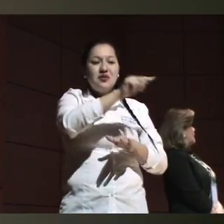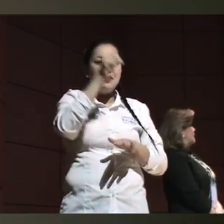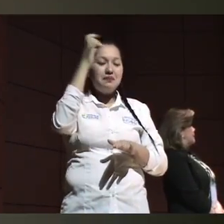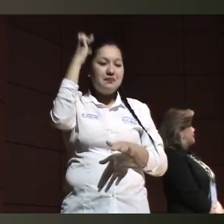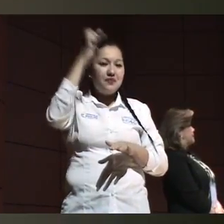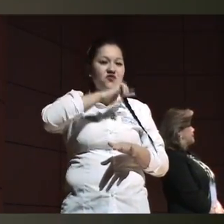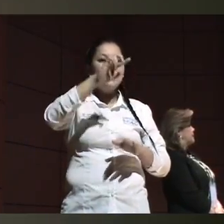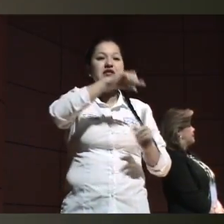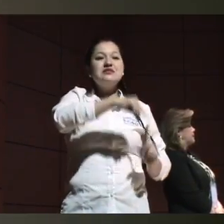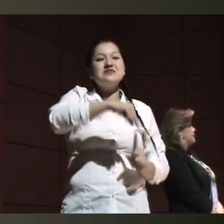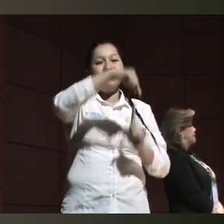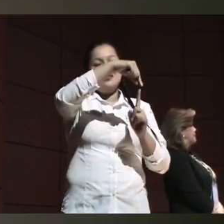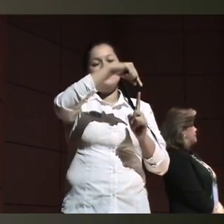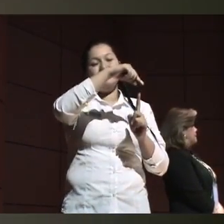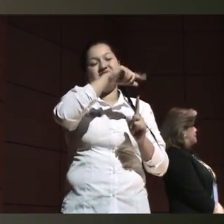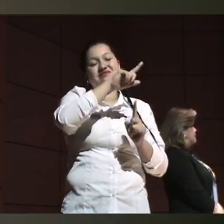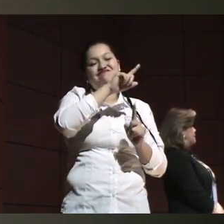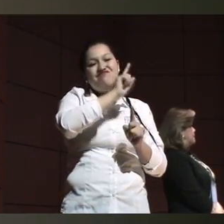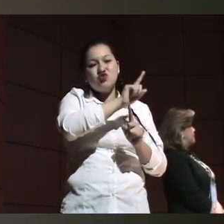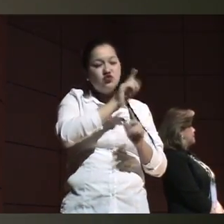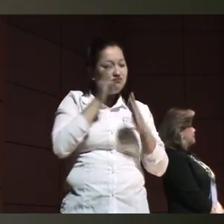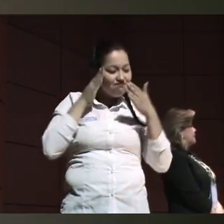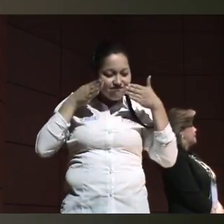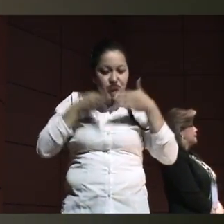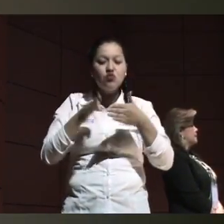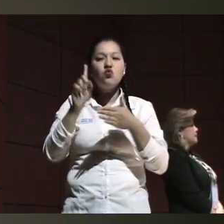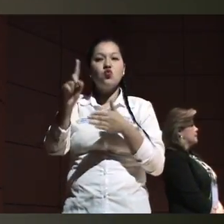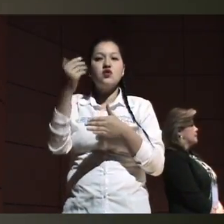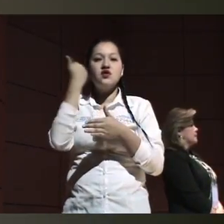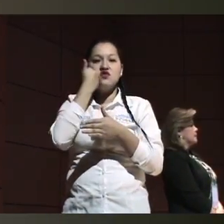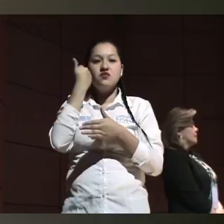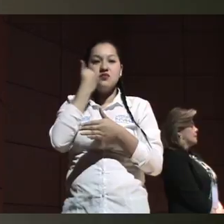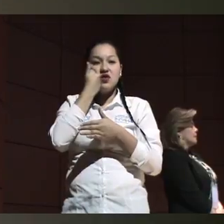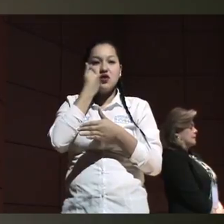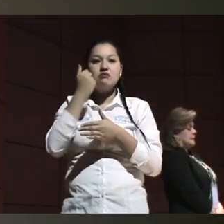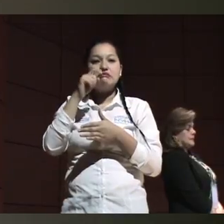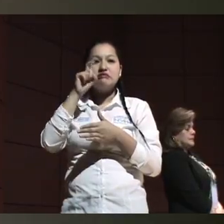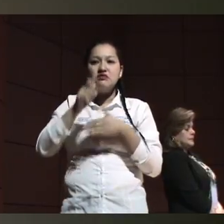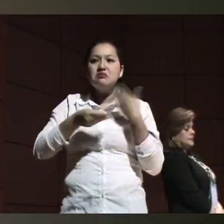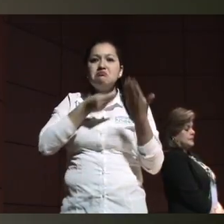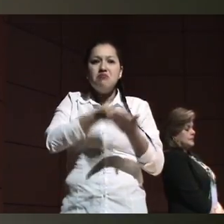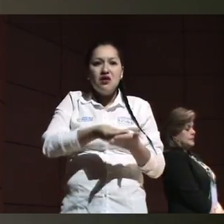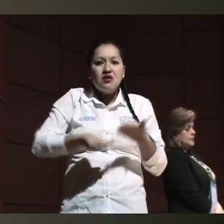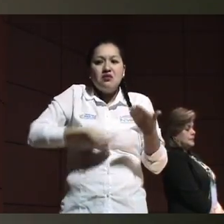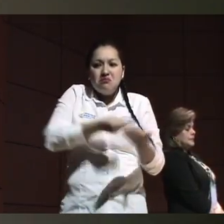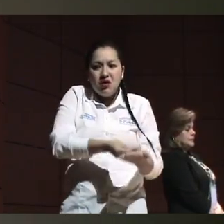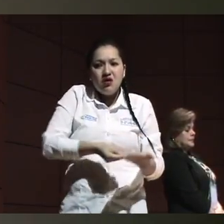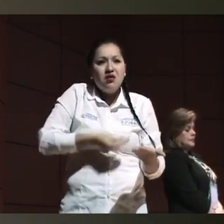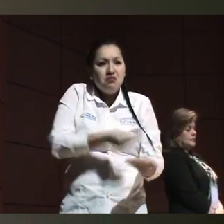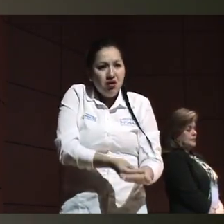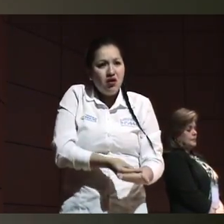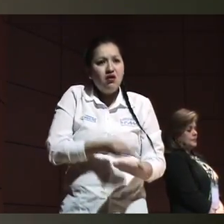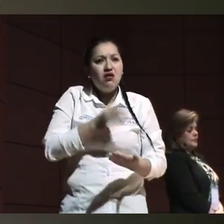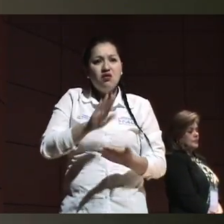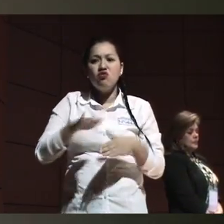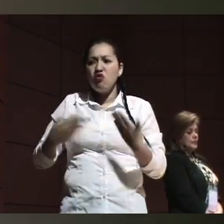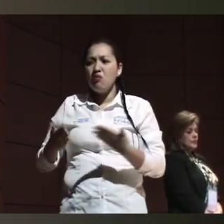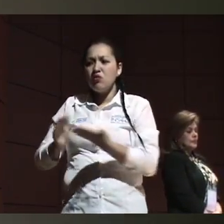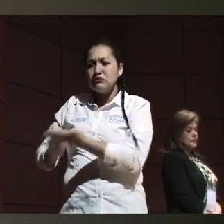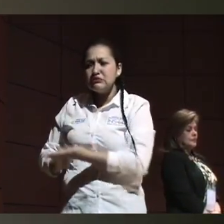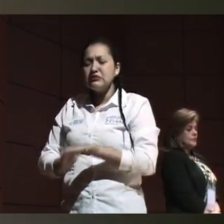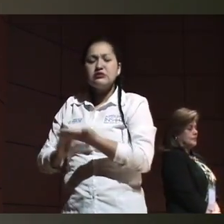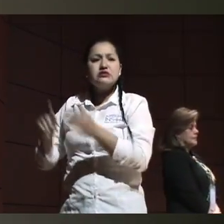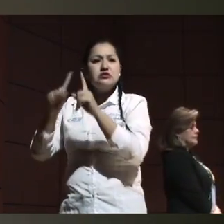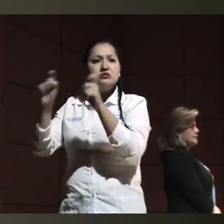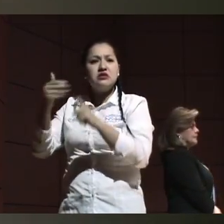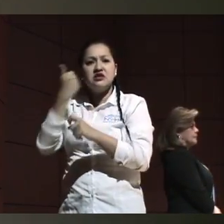esto demanda que se reúna un comité. Hay múltiples fuentes. Entonces, todo esto desgasta toda esta situación de tratamiento en el paciente. Este